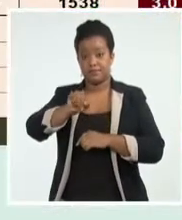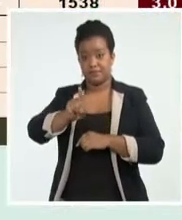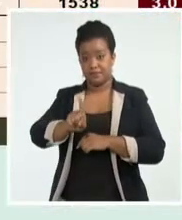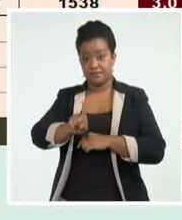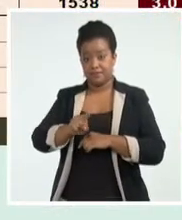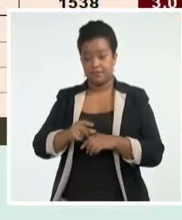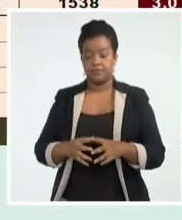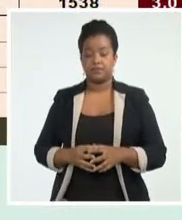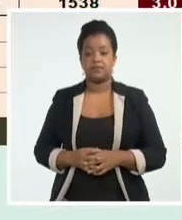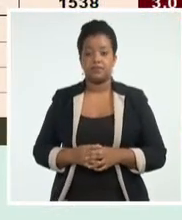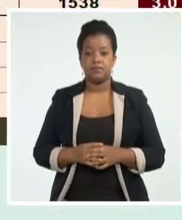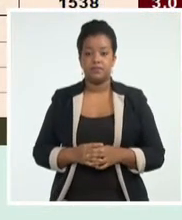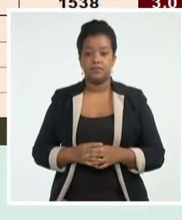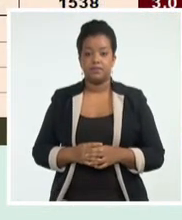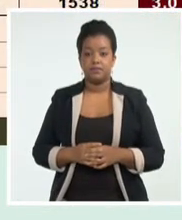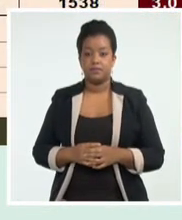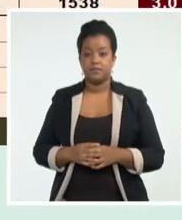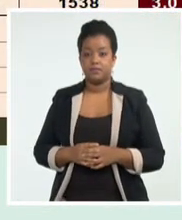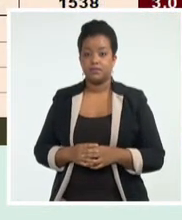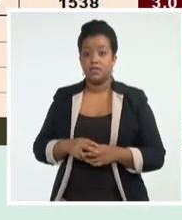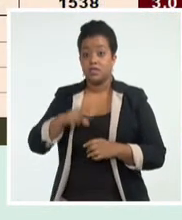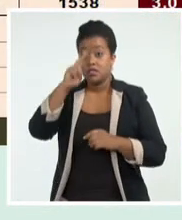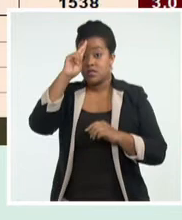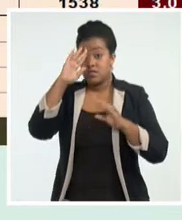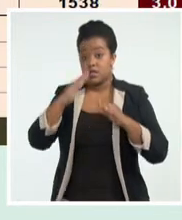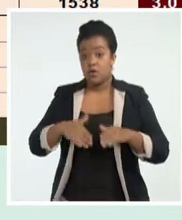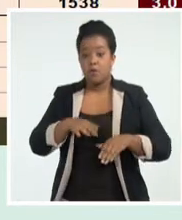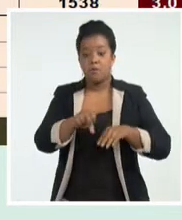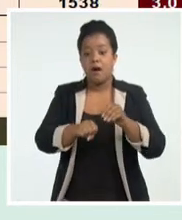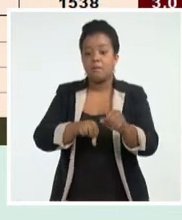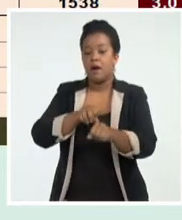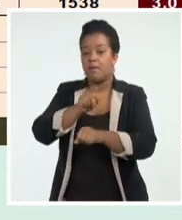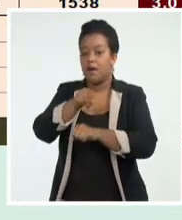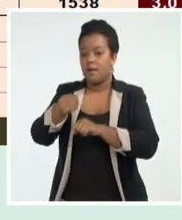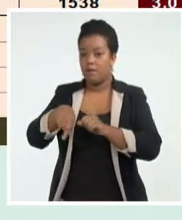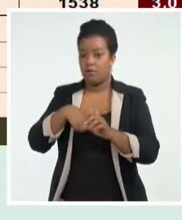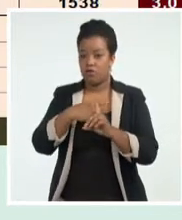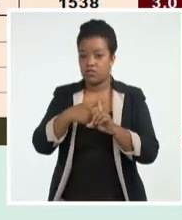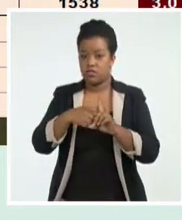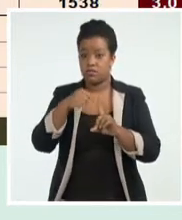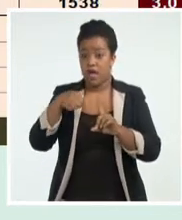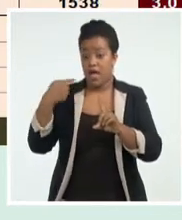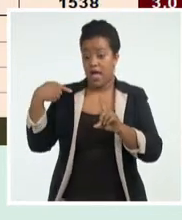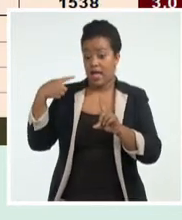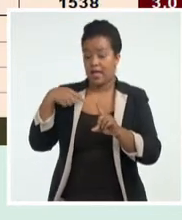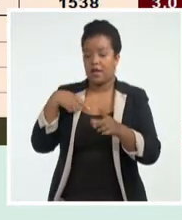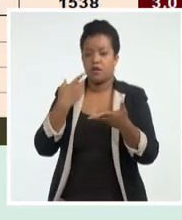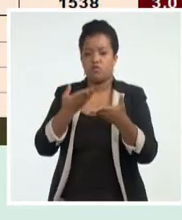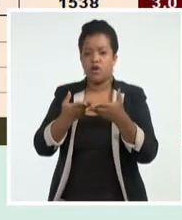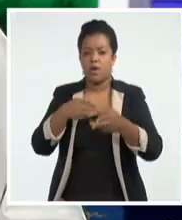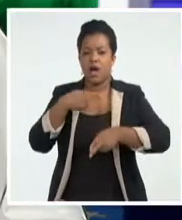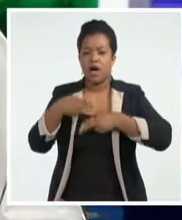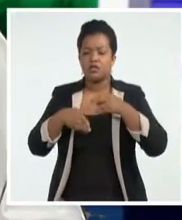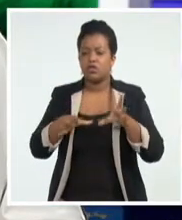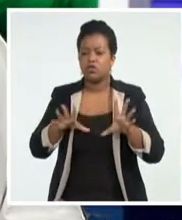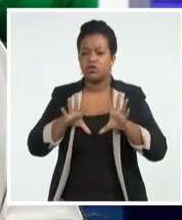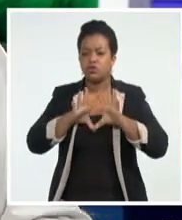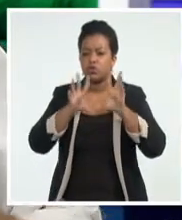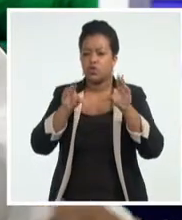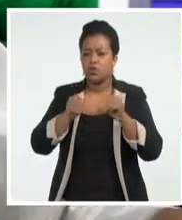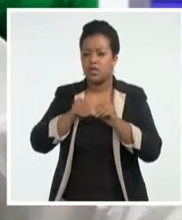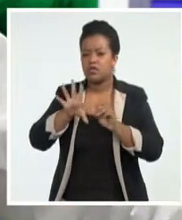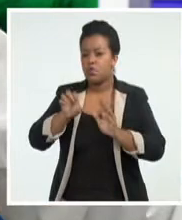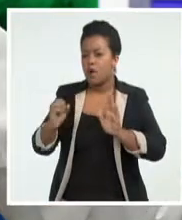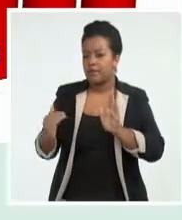Según las autoridades sanitarias para la detección de la enfermedad, se estudiaron la jornada anterior más de 50.000 muestras. Sus